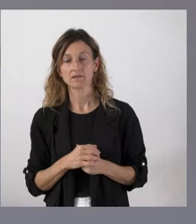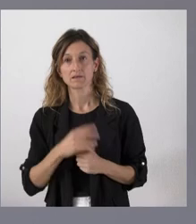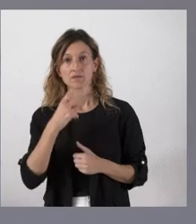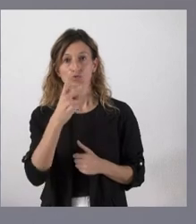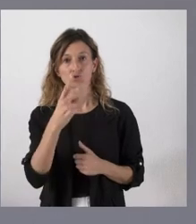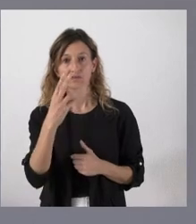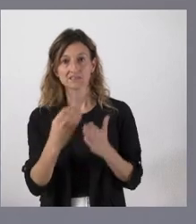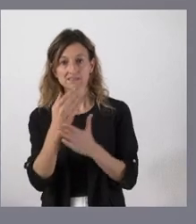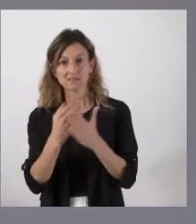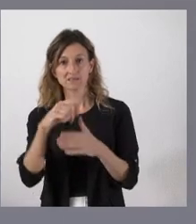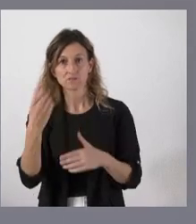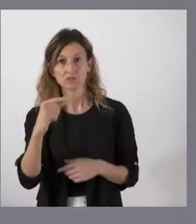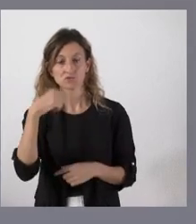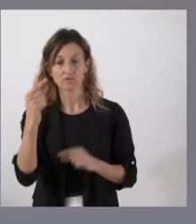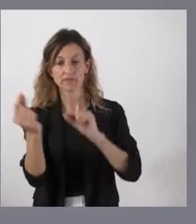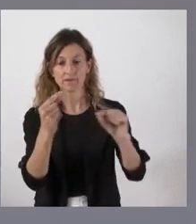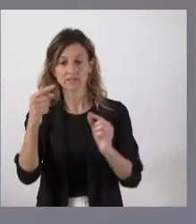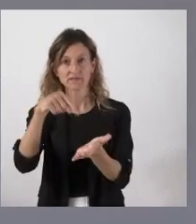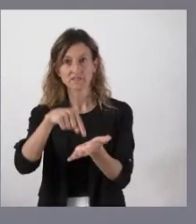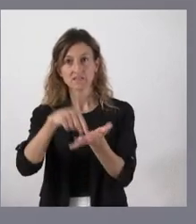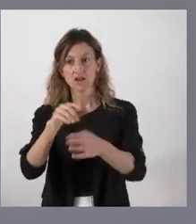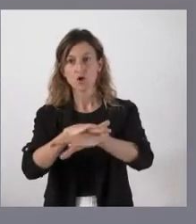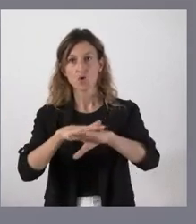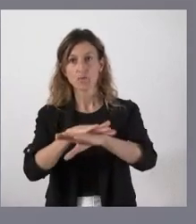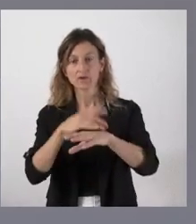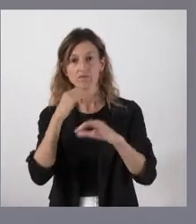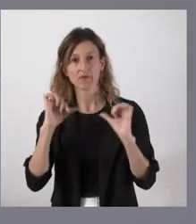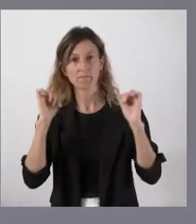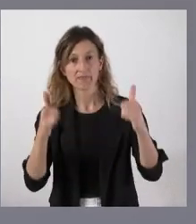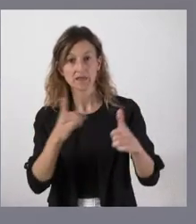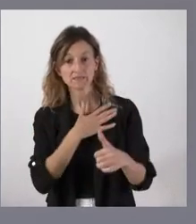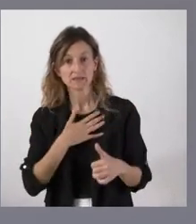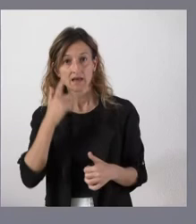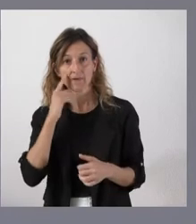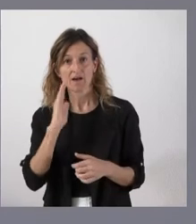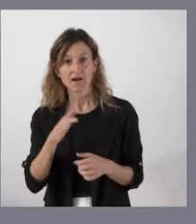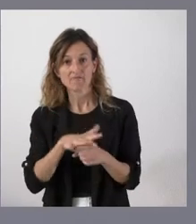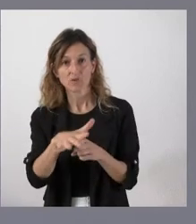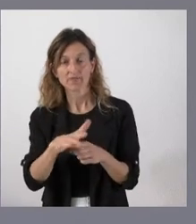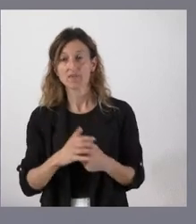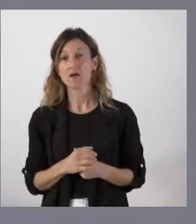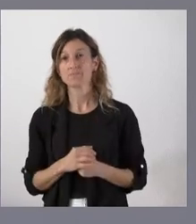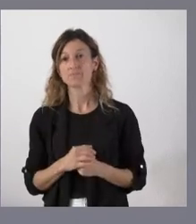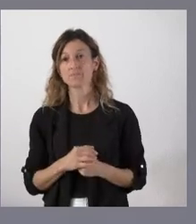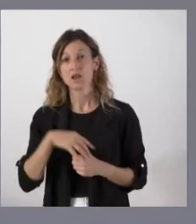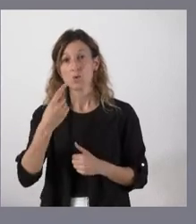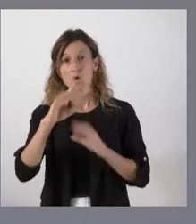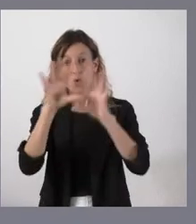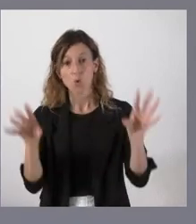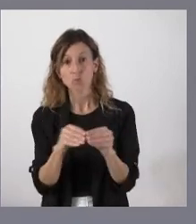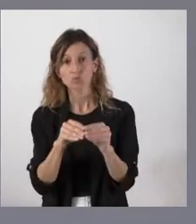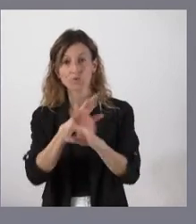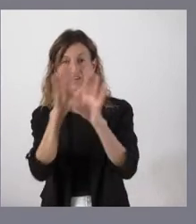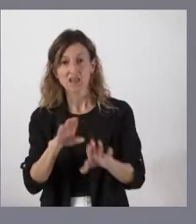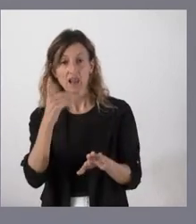tres días como consecuencia del debate fiscal el Gobierno decidió introducirlas y puede tener algún efecto. Y luego vamos a ver el conjunto final de